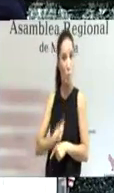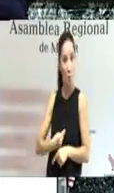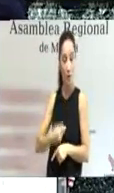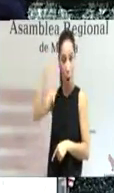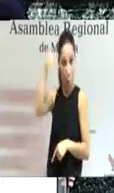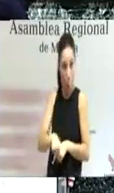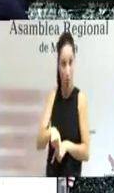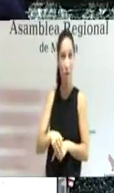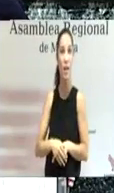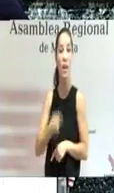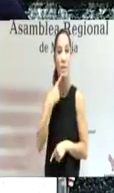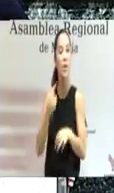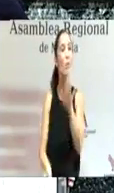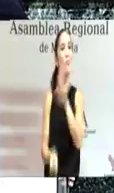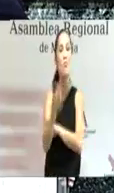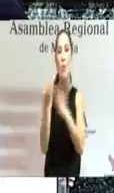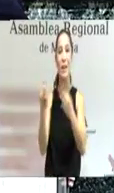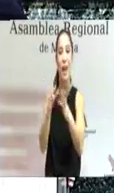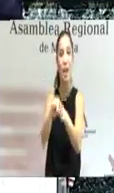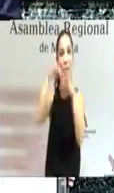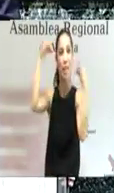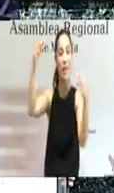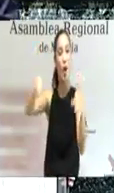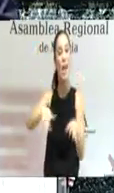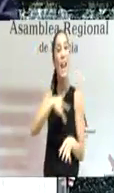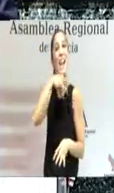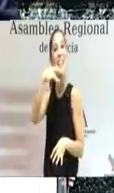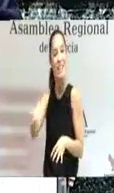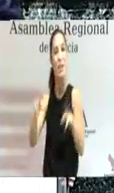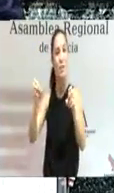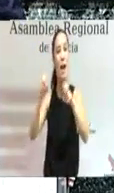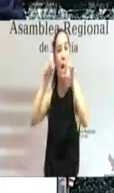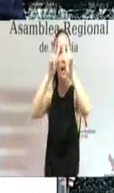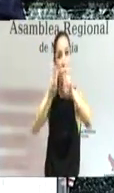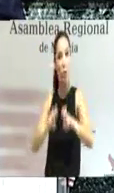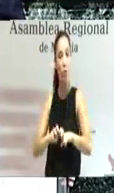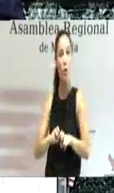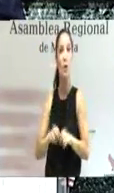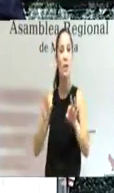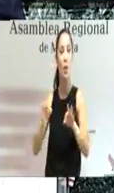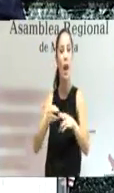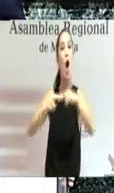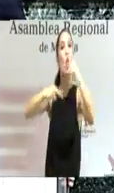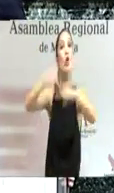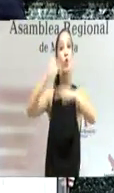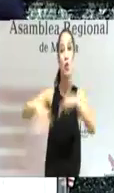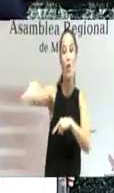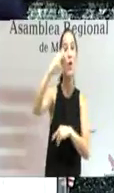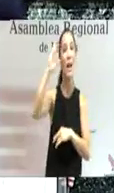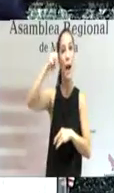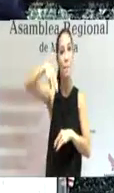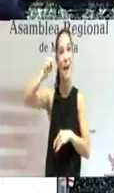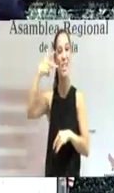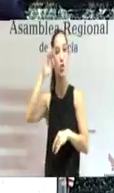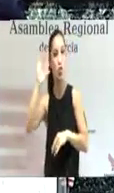hoy ha salido publicada la licitación del estudio de debilidad para su construcción en Los Camachos. En el boletín